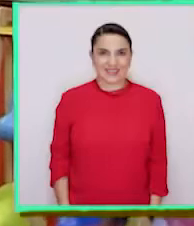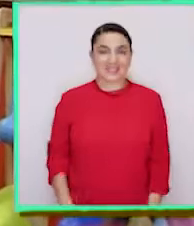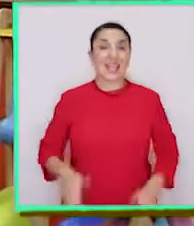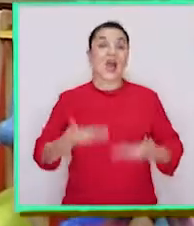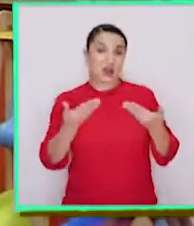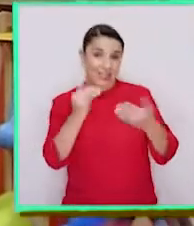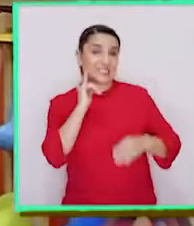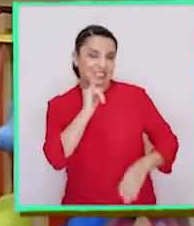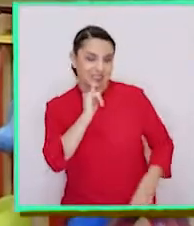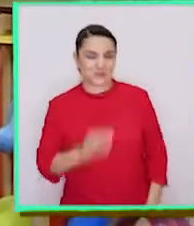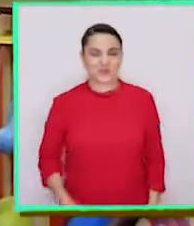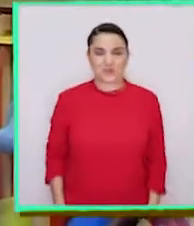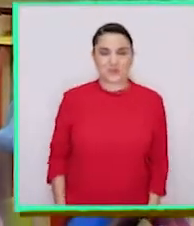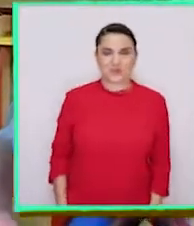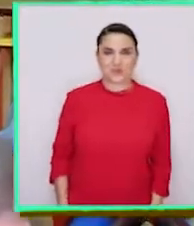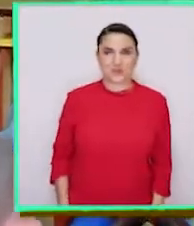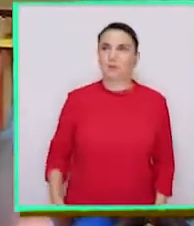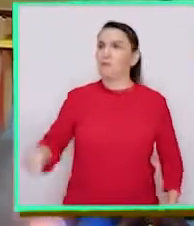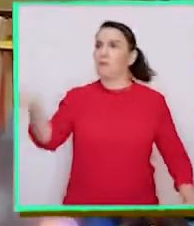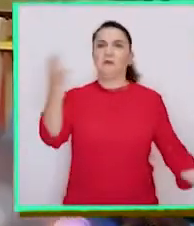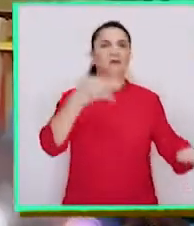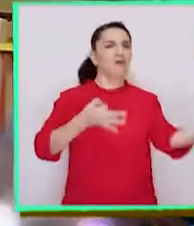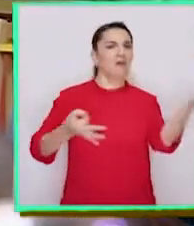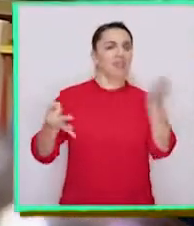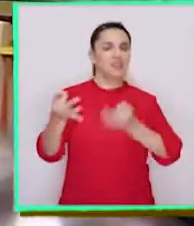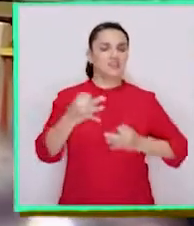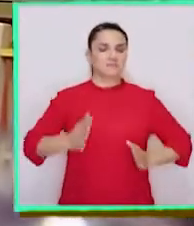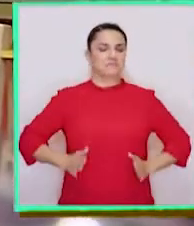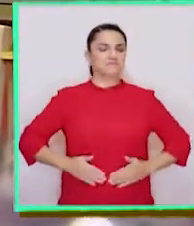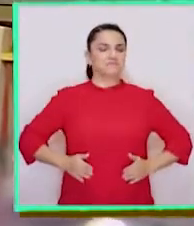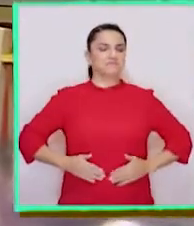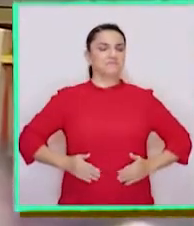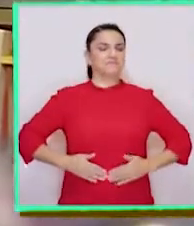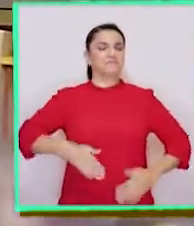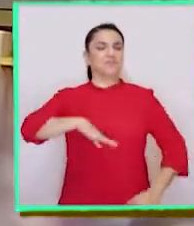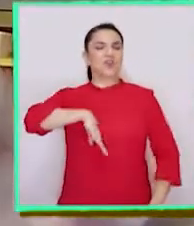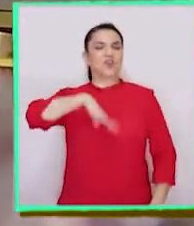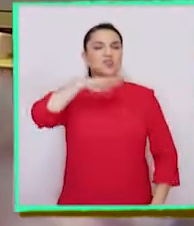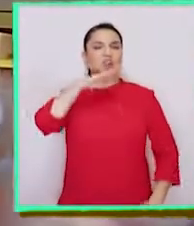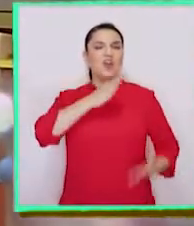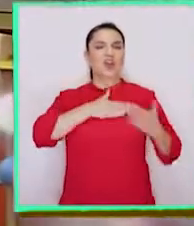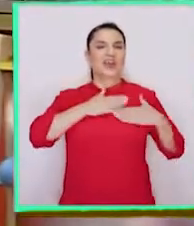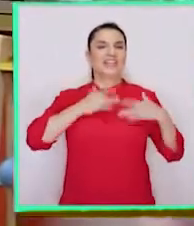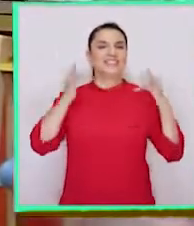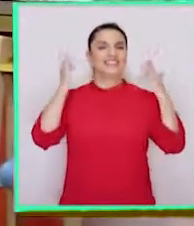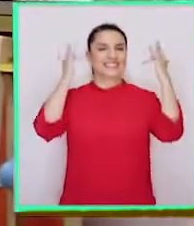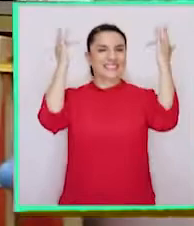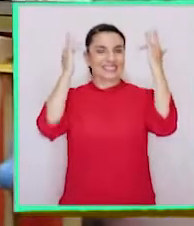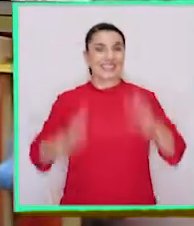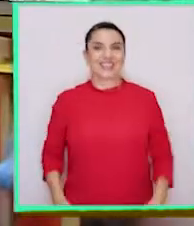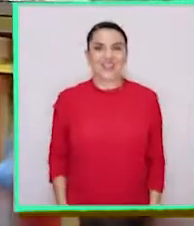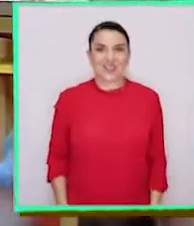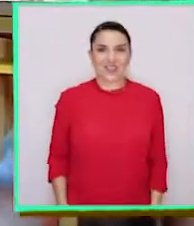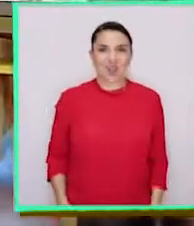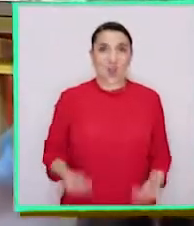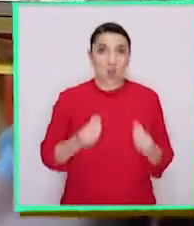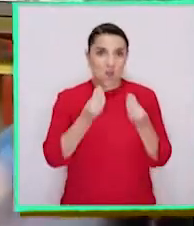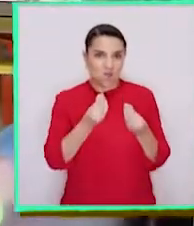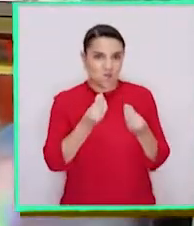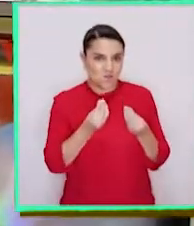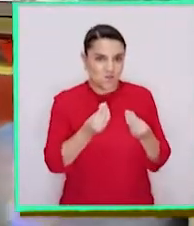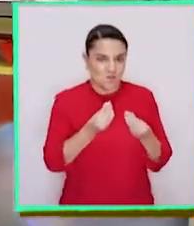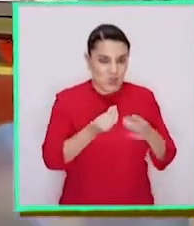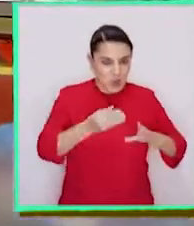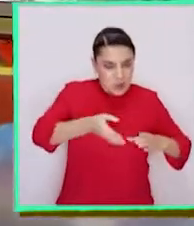Ahora sí, como dicen por ahí, guatita llena, corazón contento y con un buen